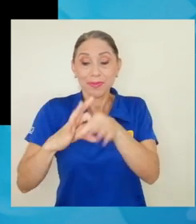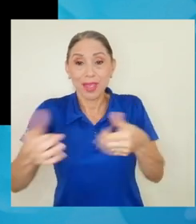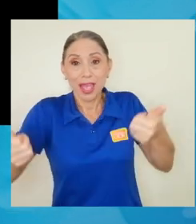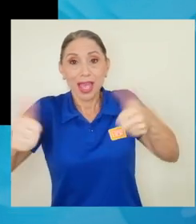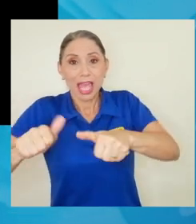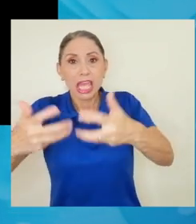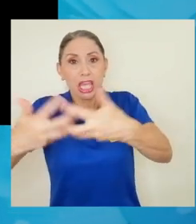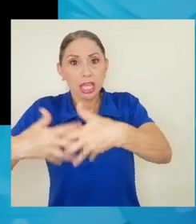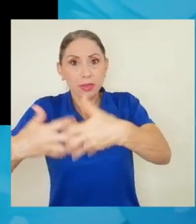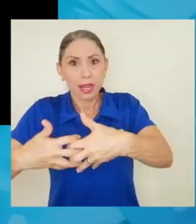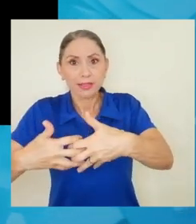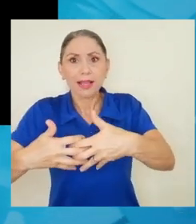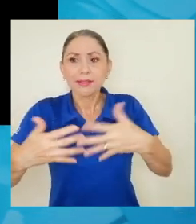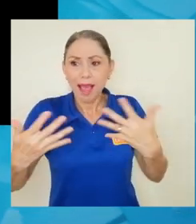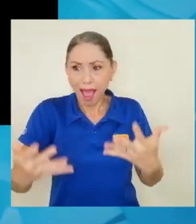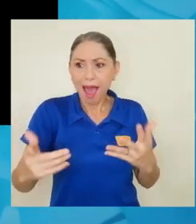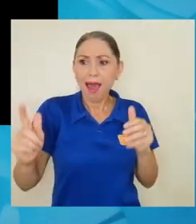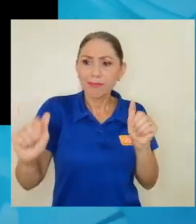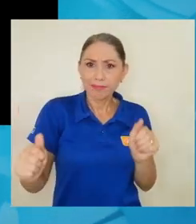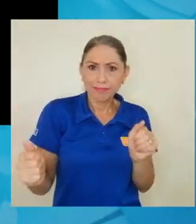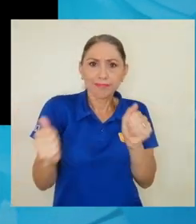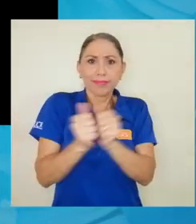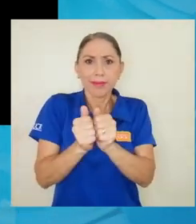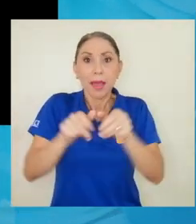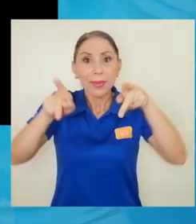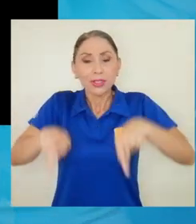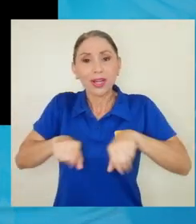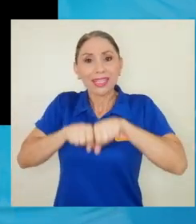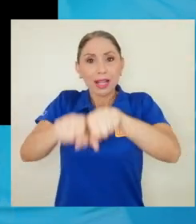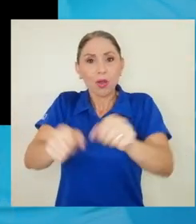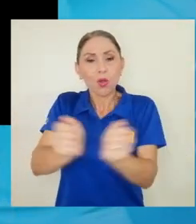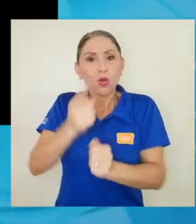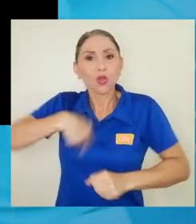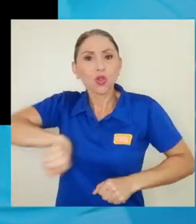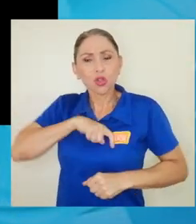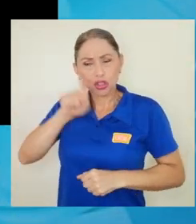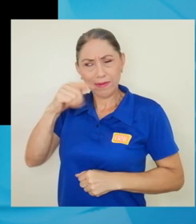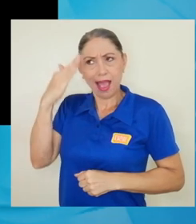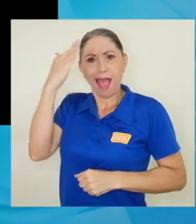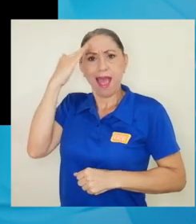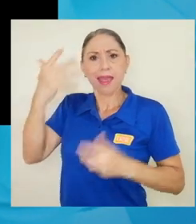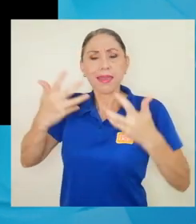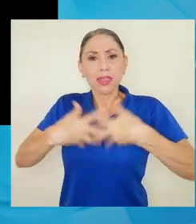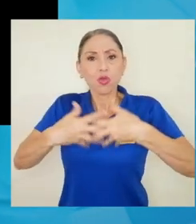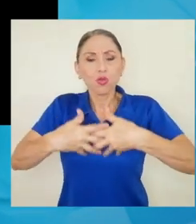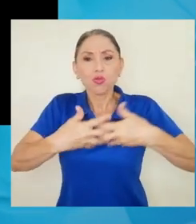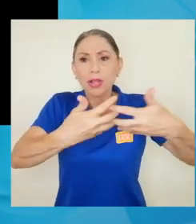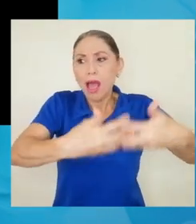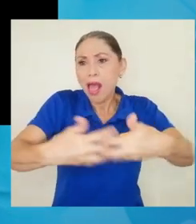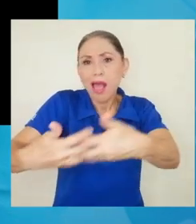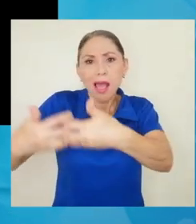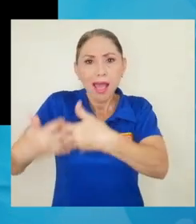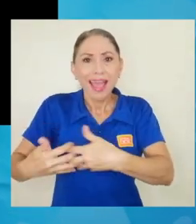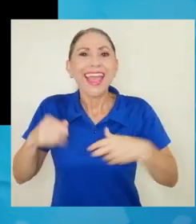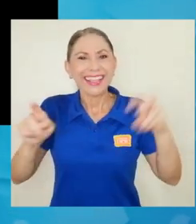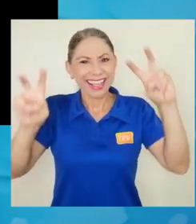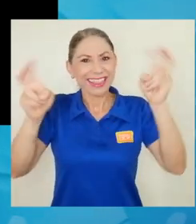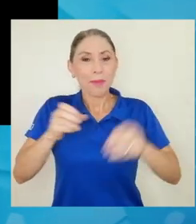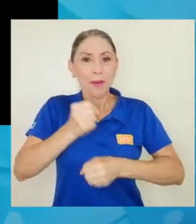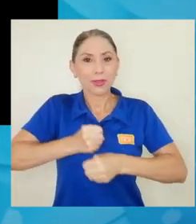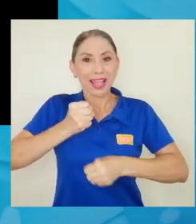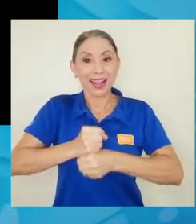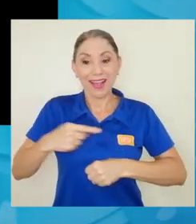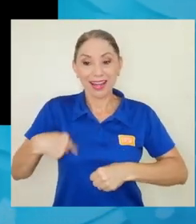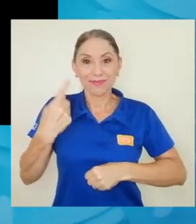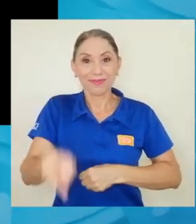industria y las empresas. Tenemos que ubicar más a nuestros grabados en el tema de la industria y las empresas y es uno de los aspectos que vamos a trabajar en estos cuatro